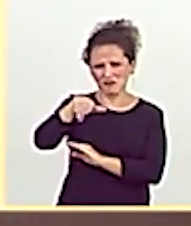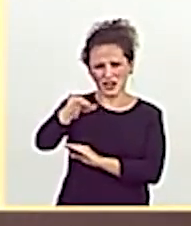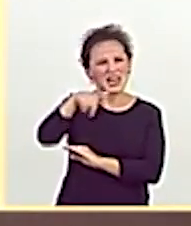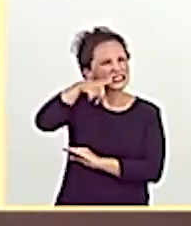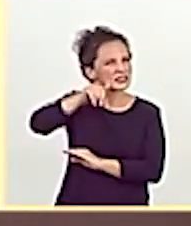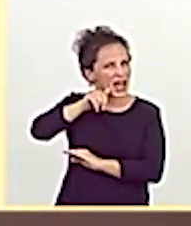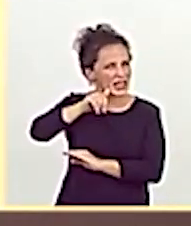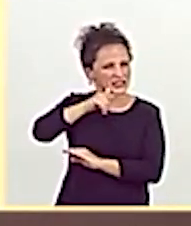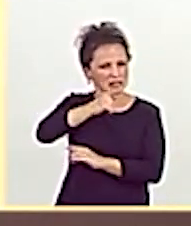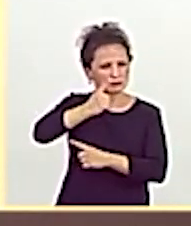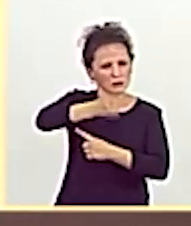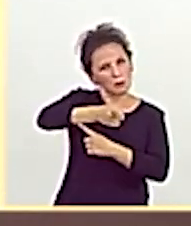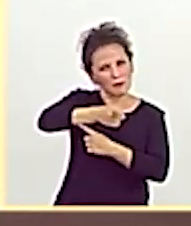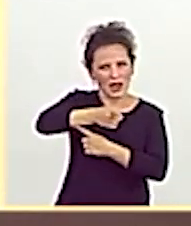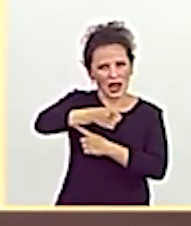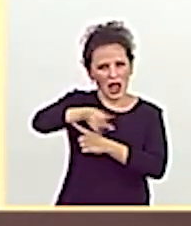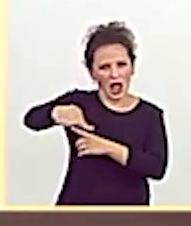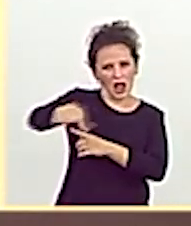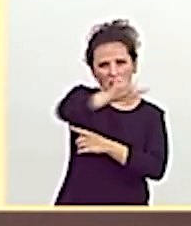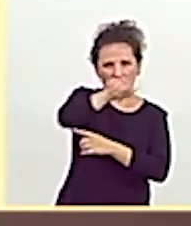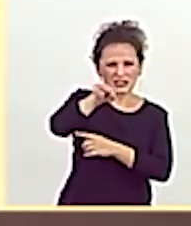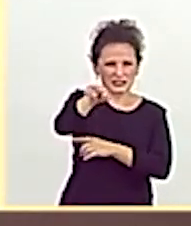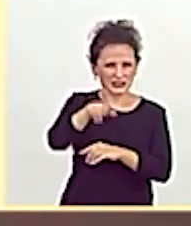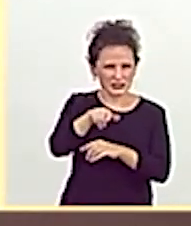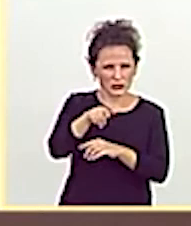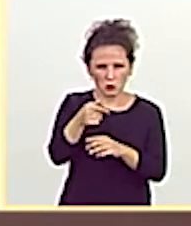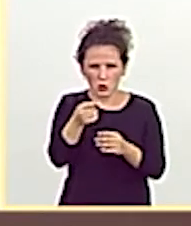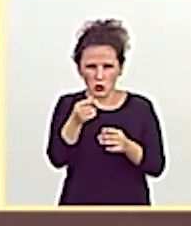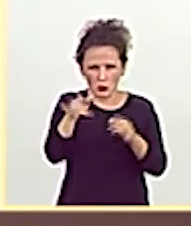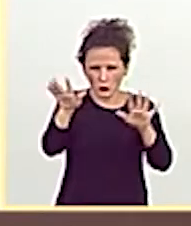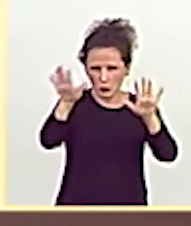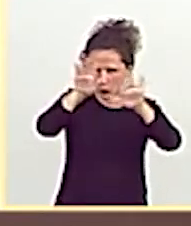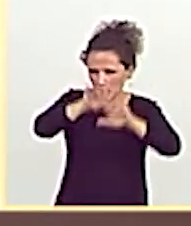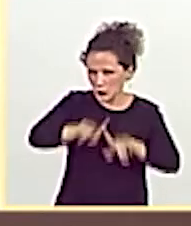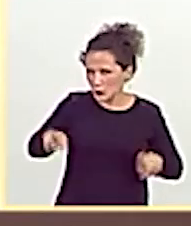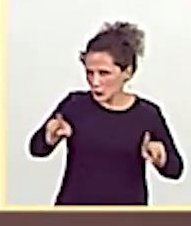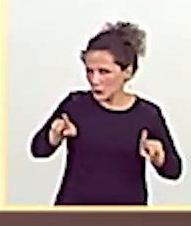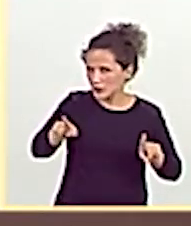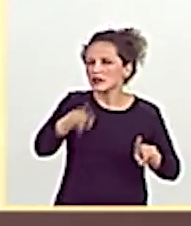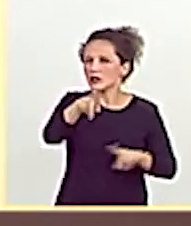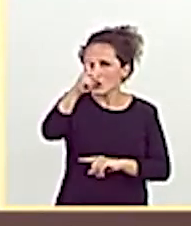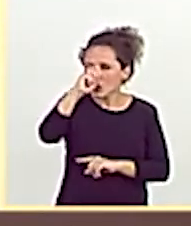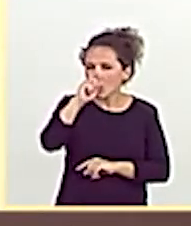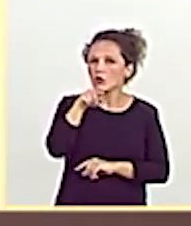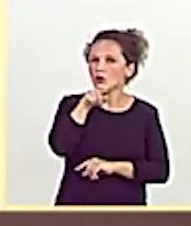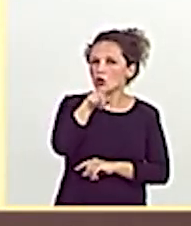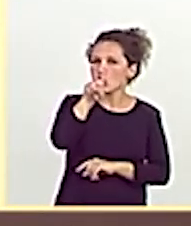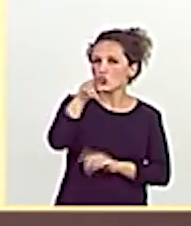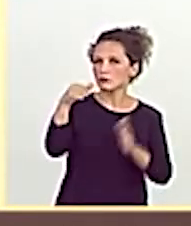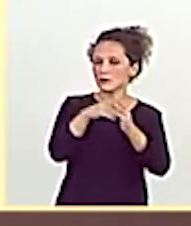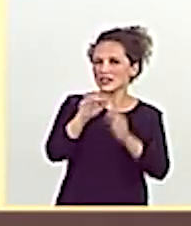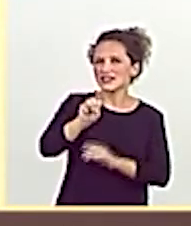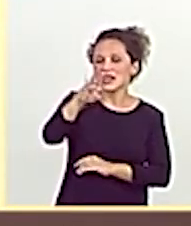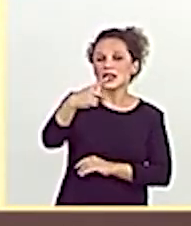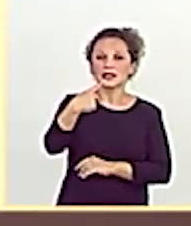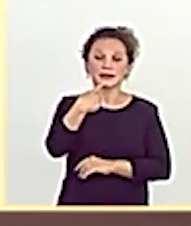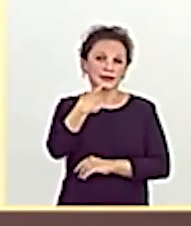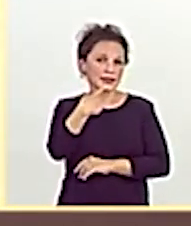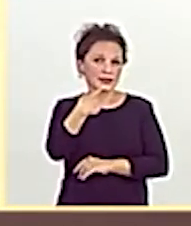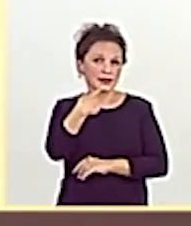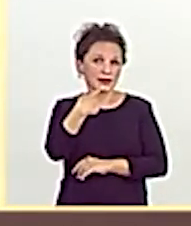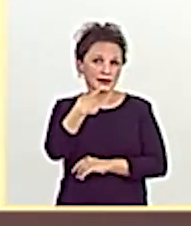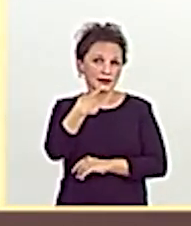a nombrarlo a Hurtadillas? ¿Se acuerda, señor Iglesias, cuando usted en 2013 decía, yo no puedo